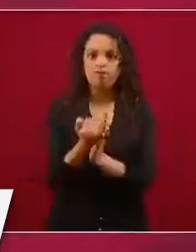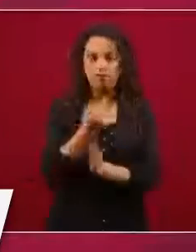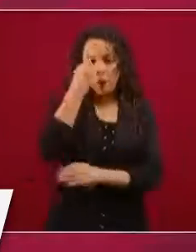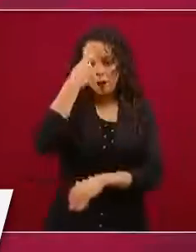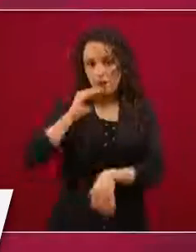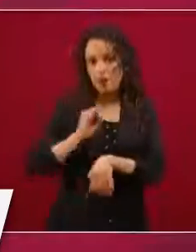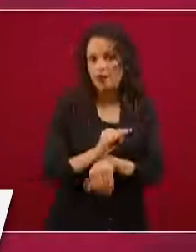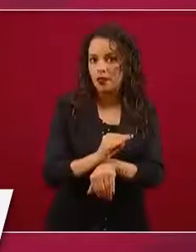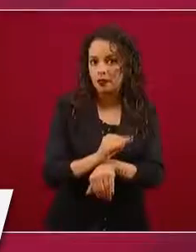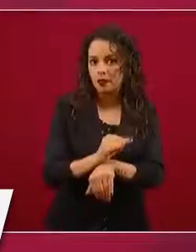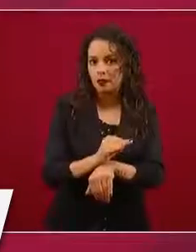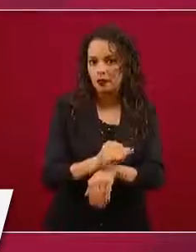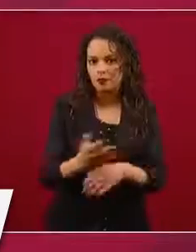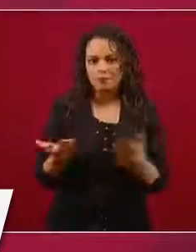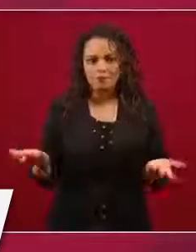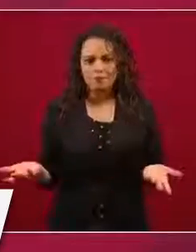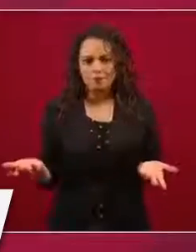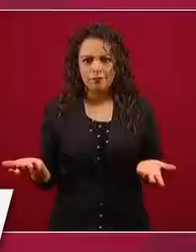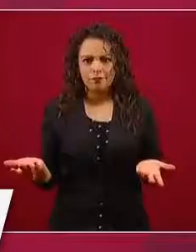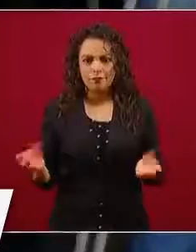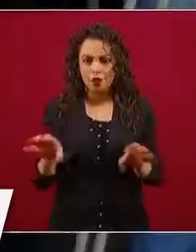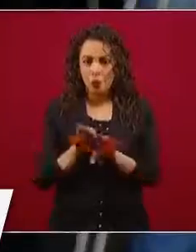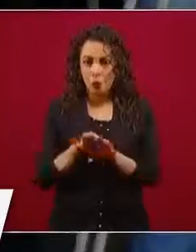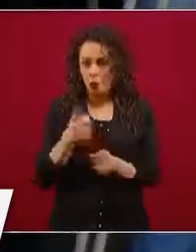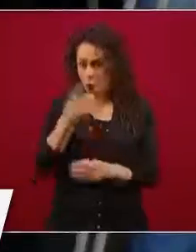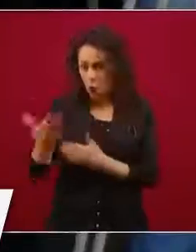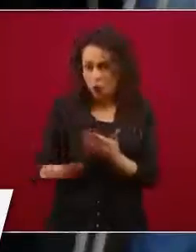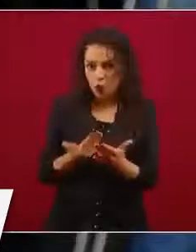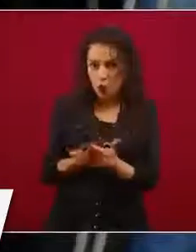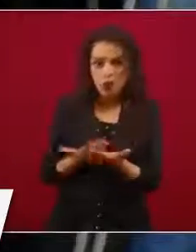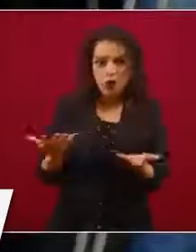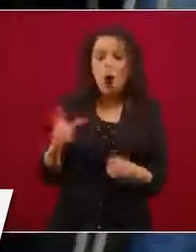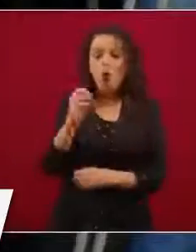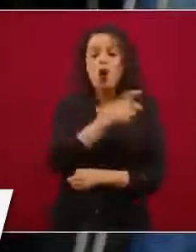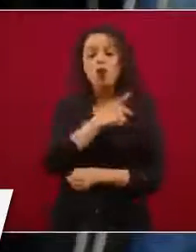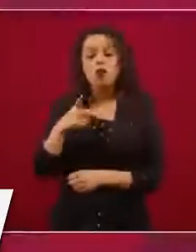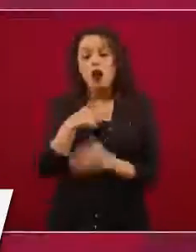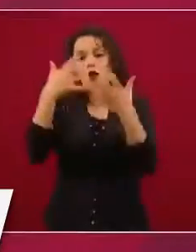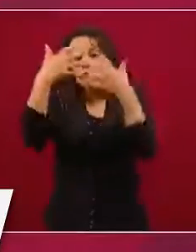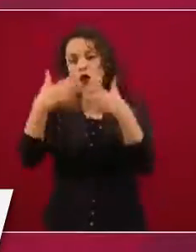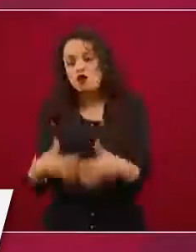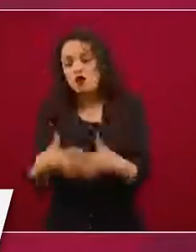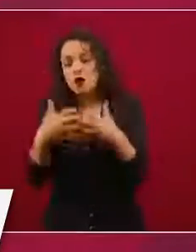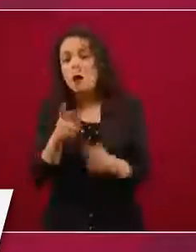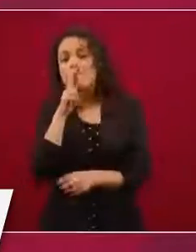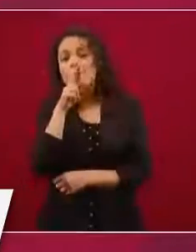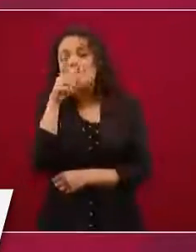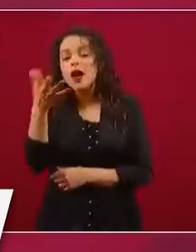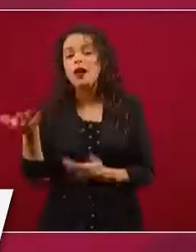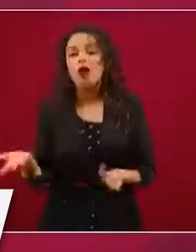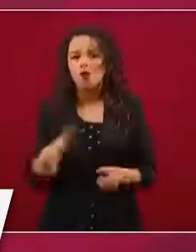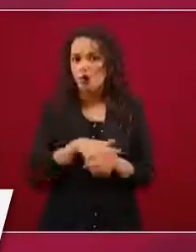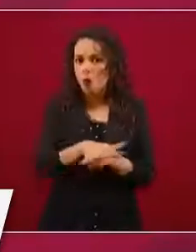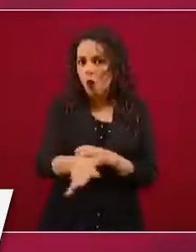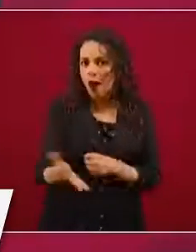Esa es la propuesta, o que funcione de mejor forma. No, que funcione de mejor forma o que